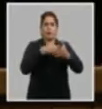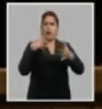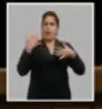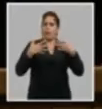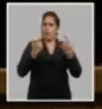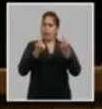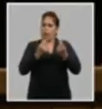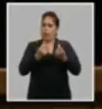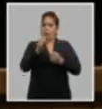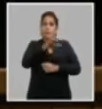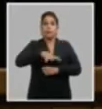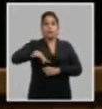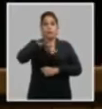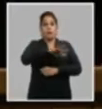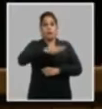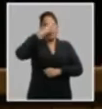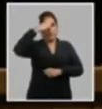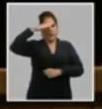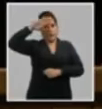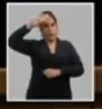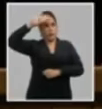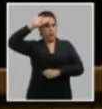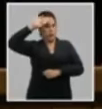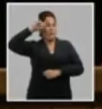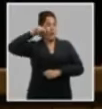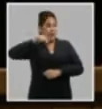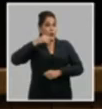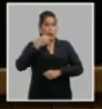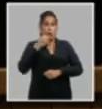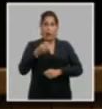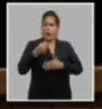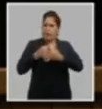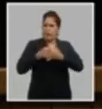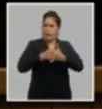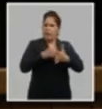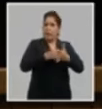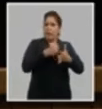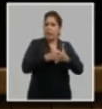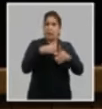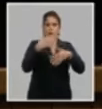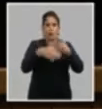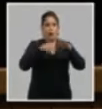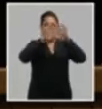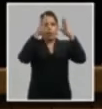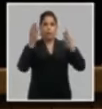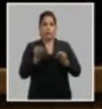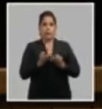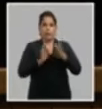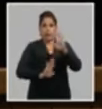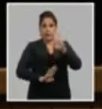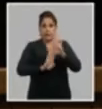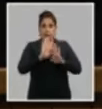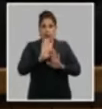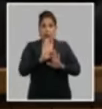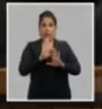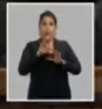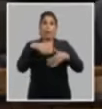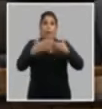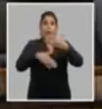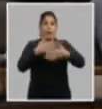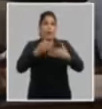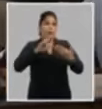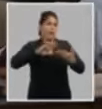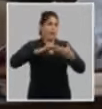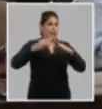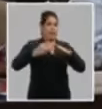la actividad económico-social del país que permita el enfrentamiento a la crisis mundial en desarrollo y a los problemas